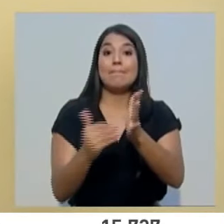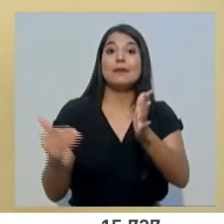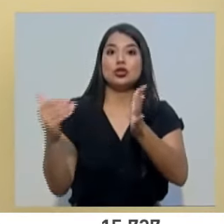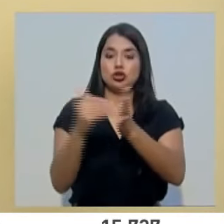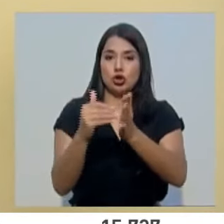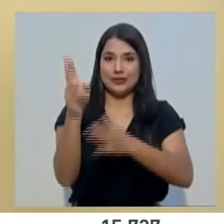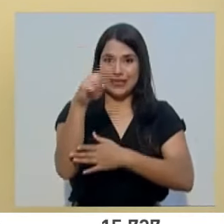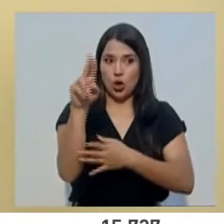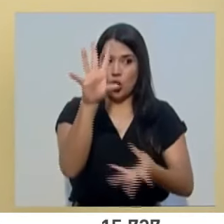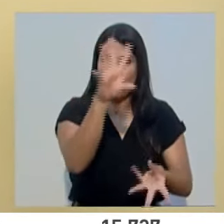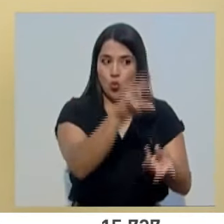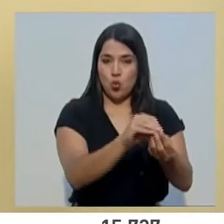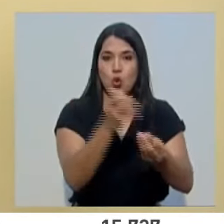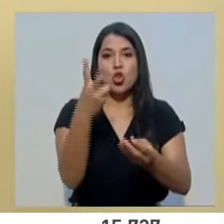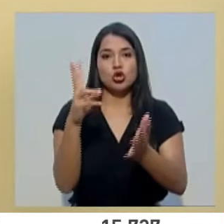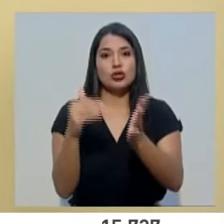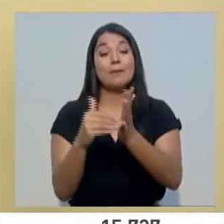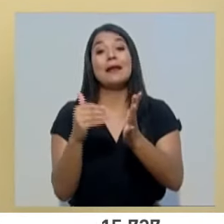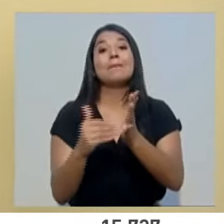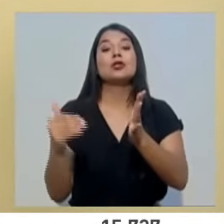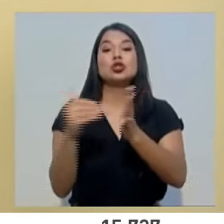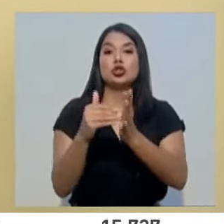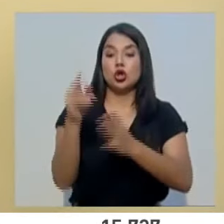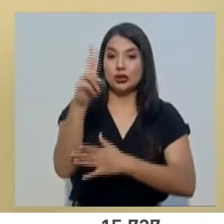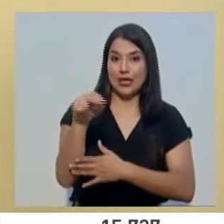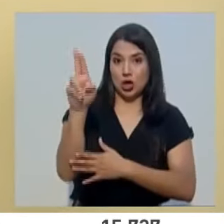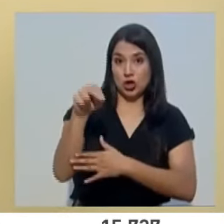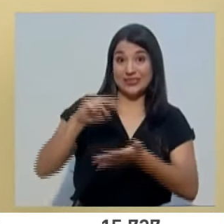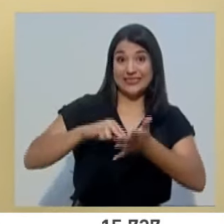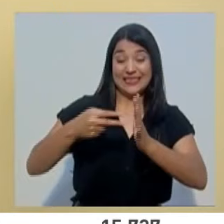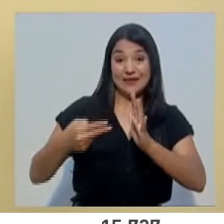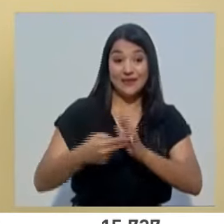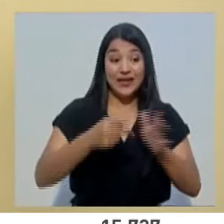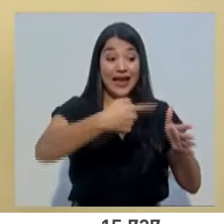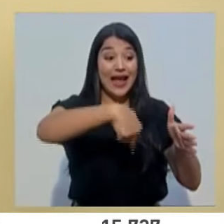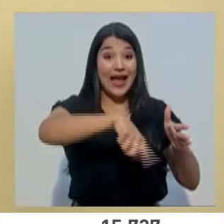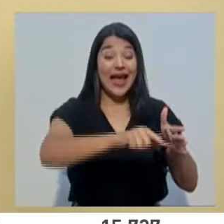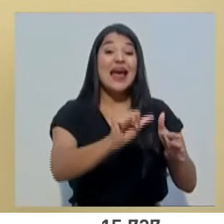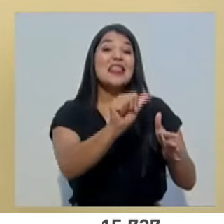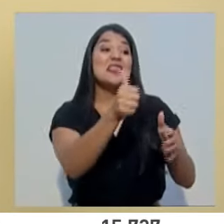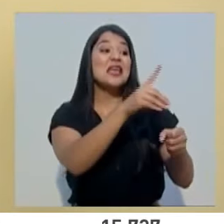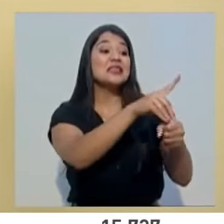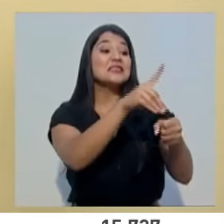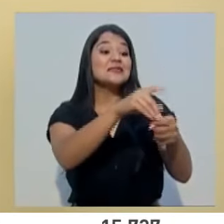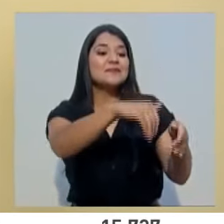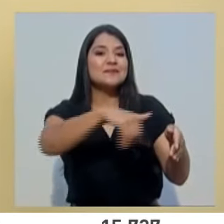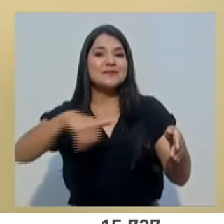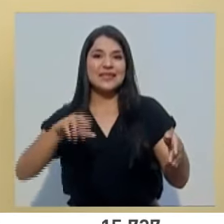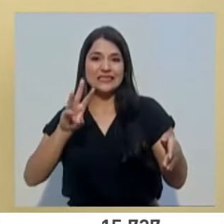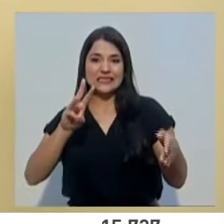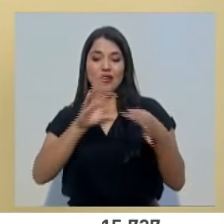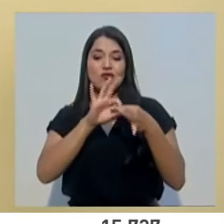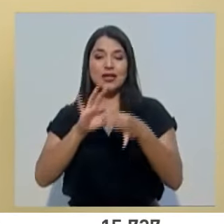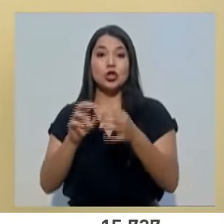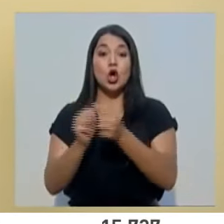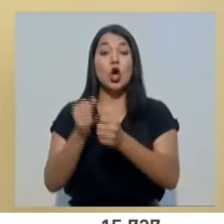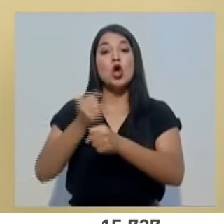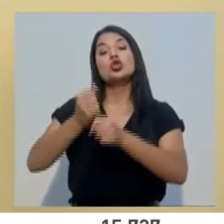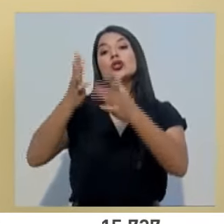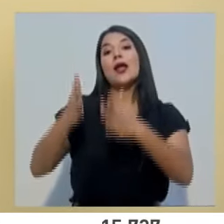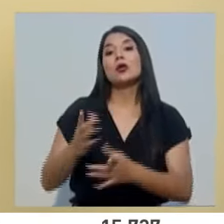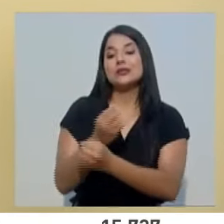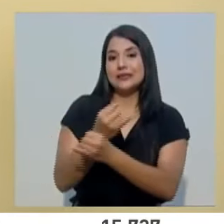informar que 6 de cada 10 bonos depositados corresponden a trabajadores independientes